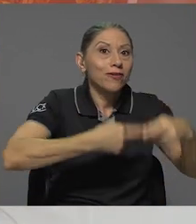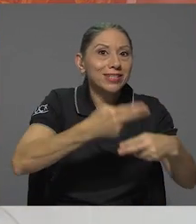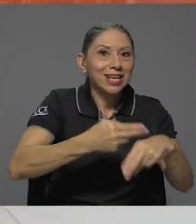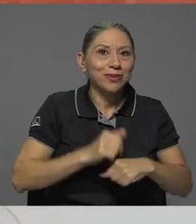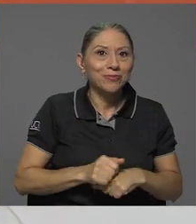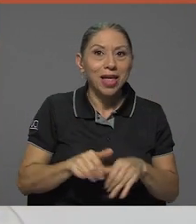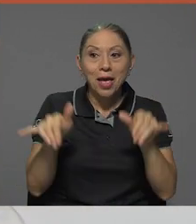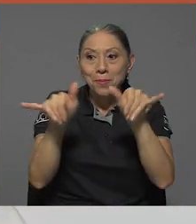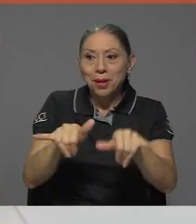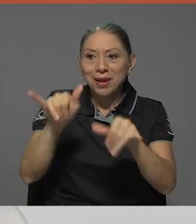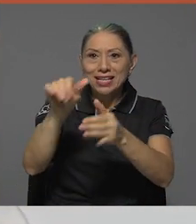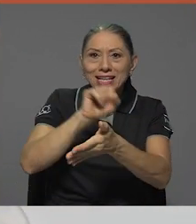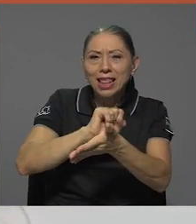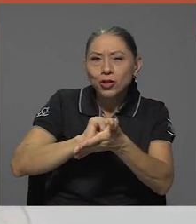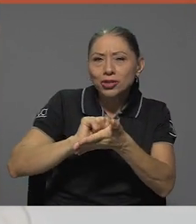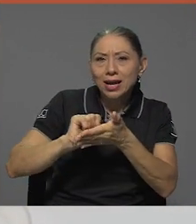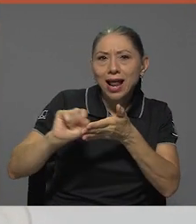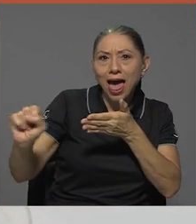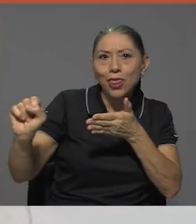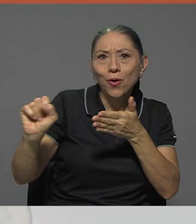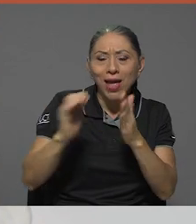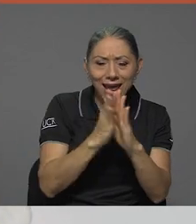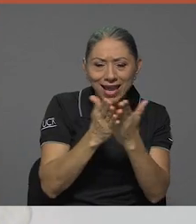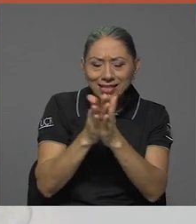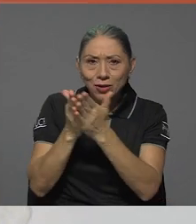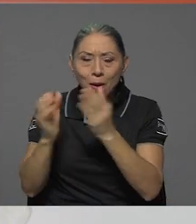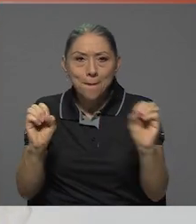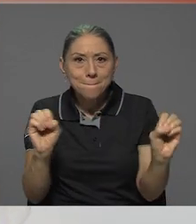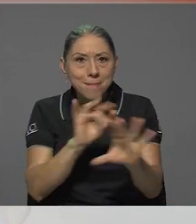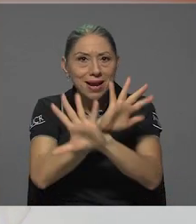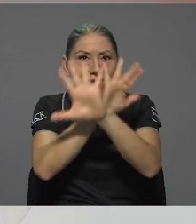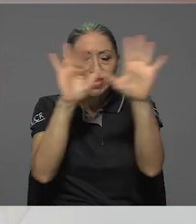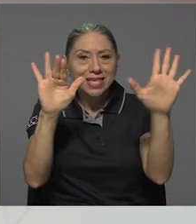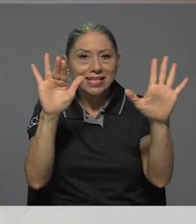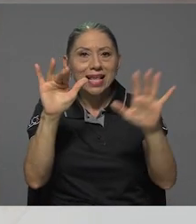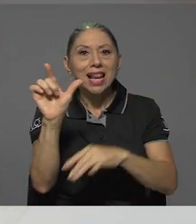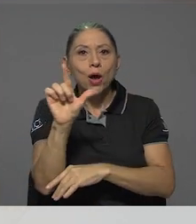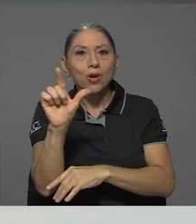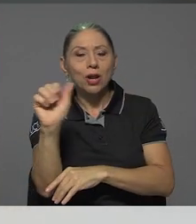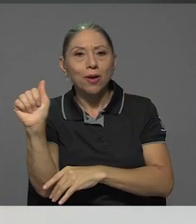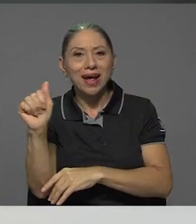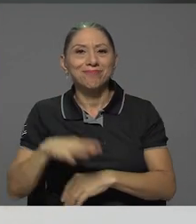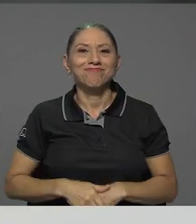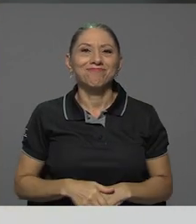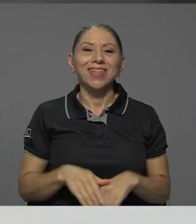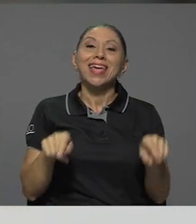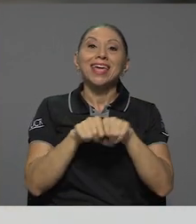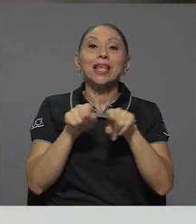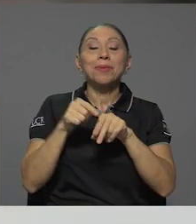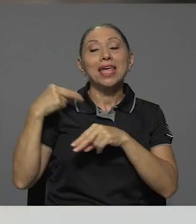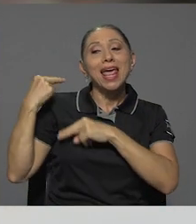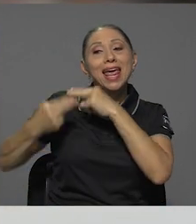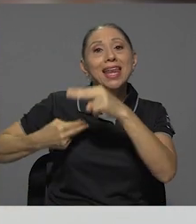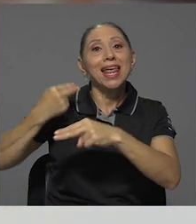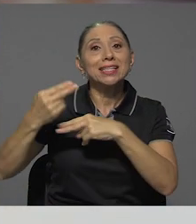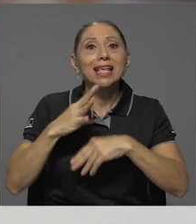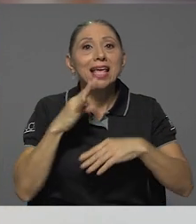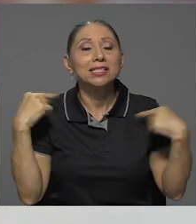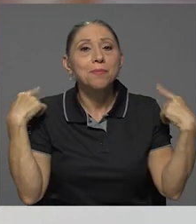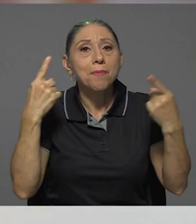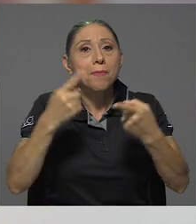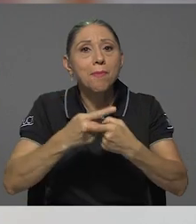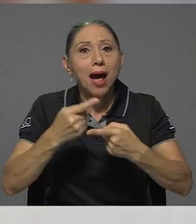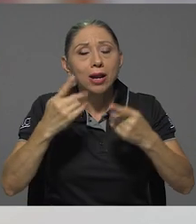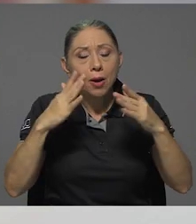permanencia de lo sagrado en la enciclopedia de maravillas de Laureano Albán, y la herencia hispano-musulmana en